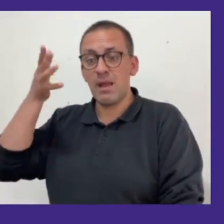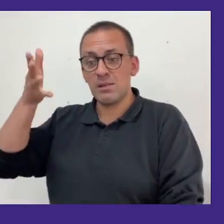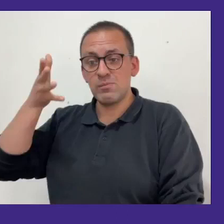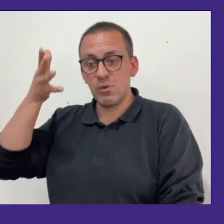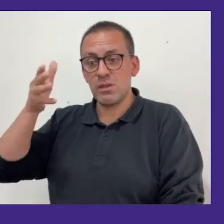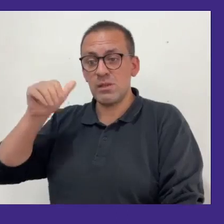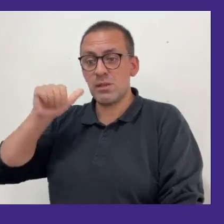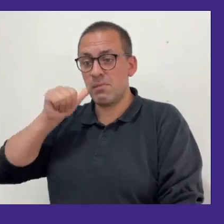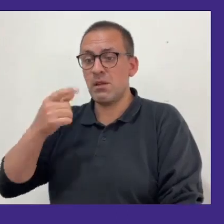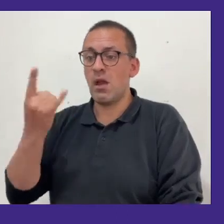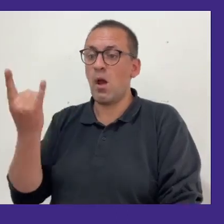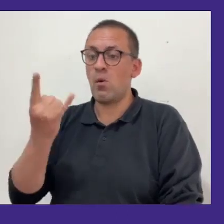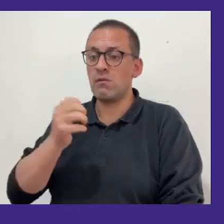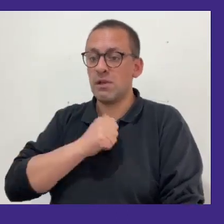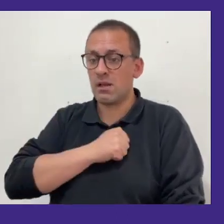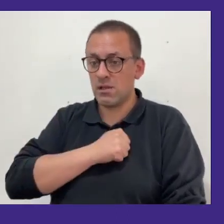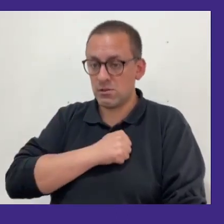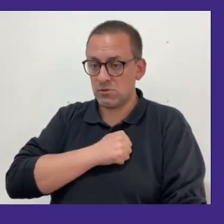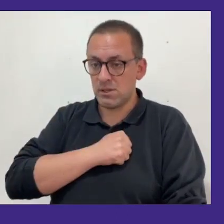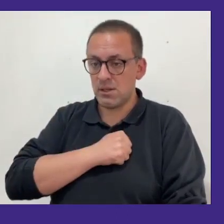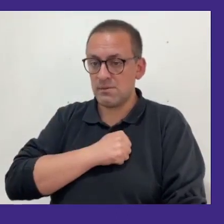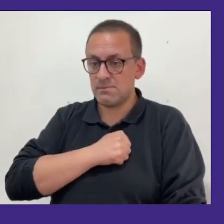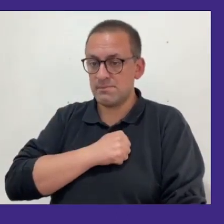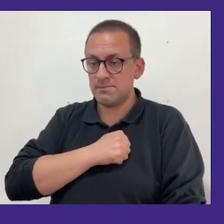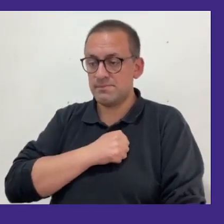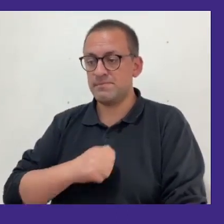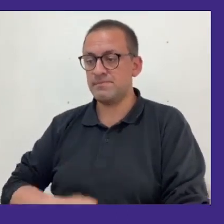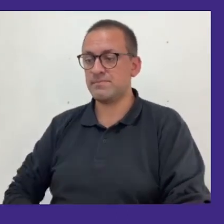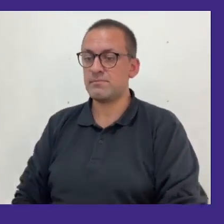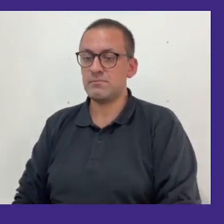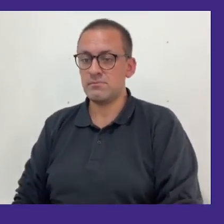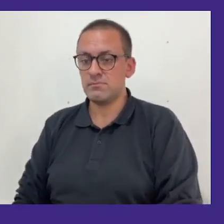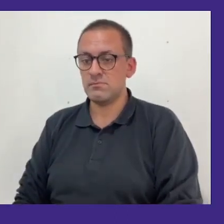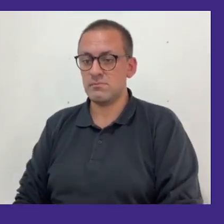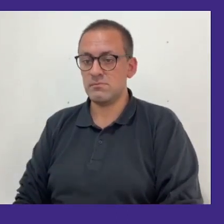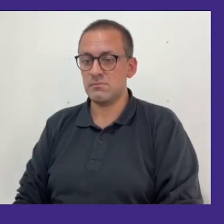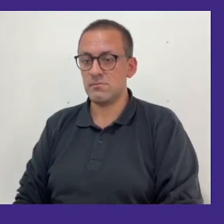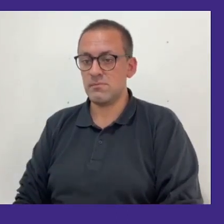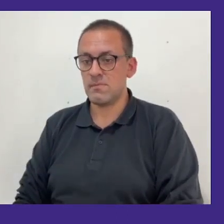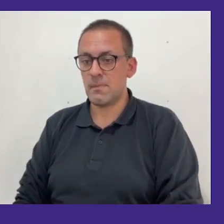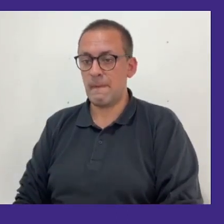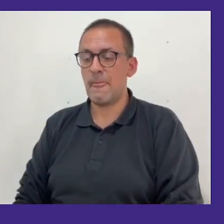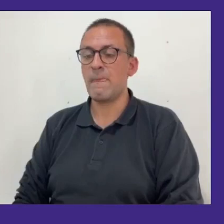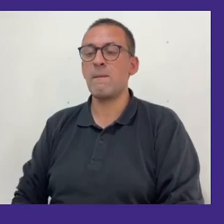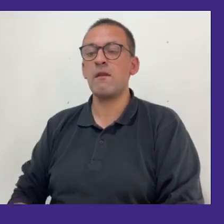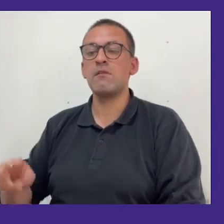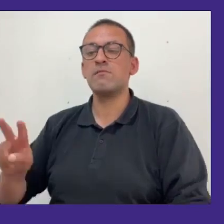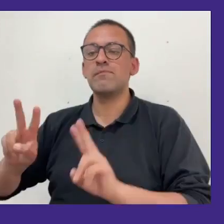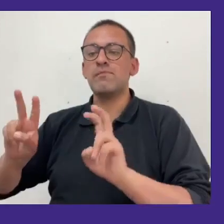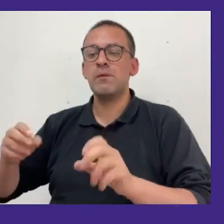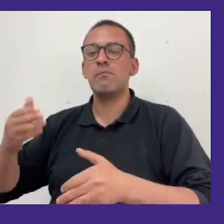mañana es de la Universidad Católica de la Santísima Concepción y ellos están en un proceso como universidad